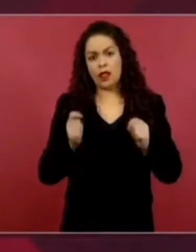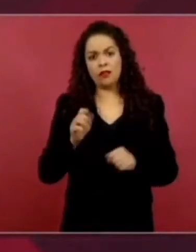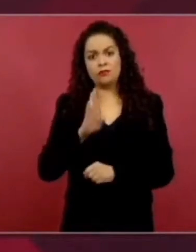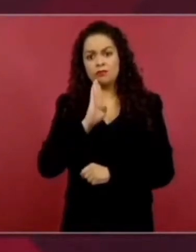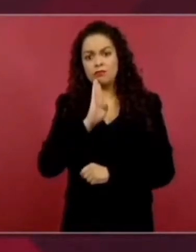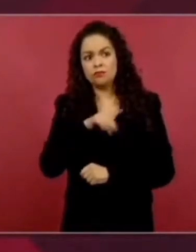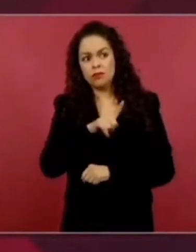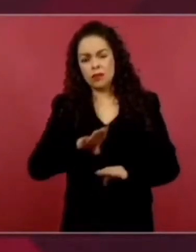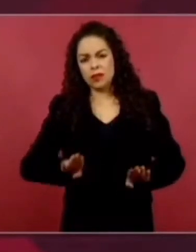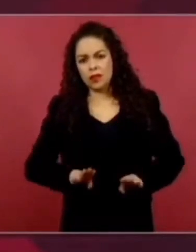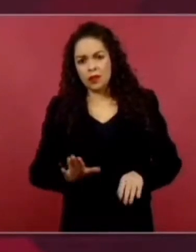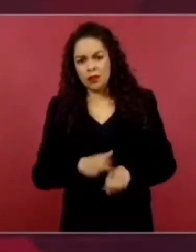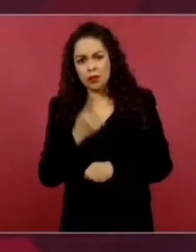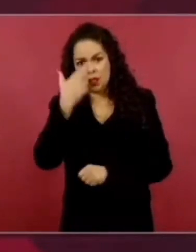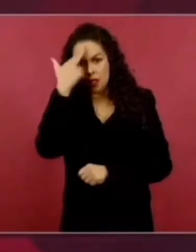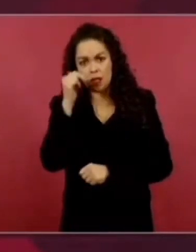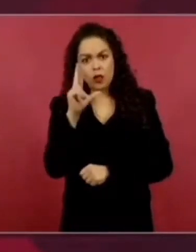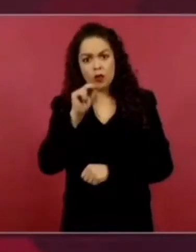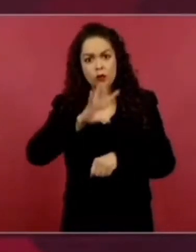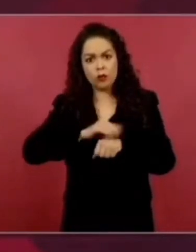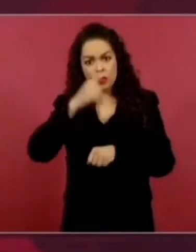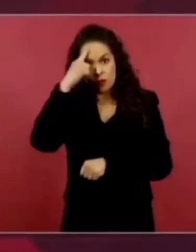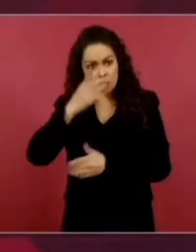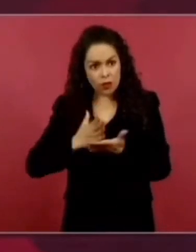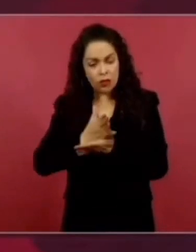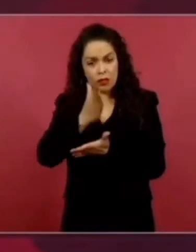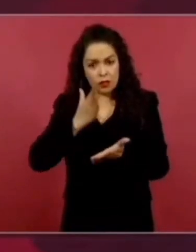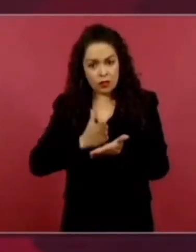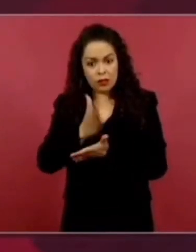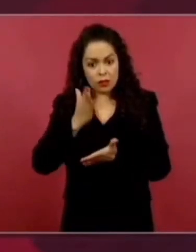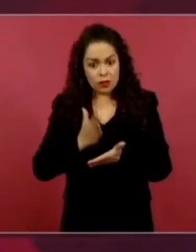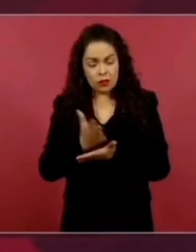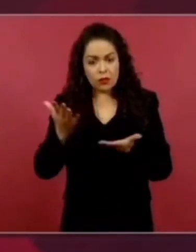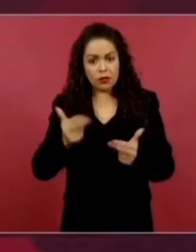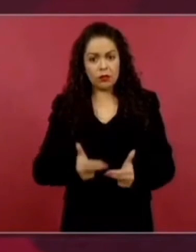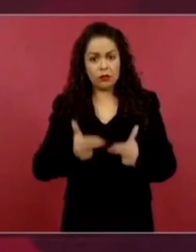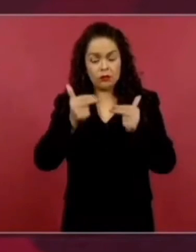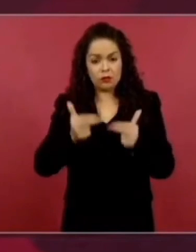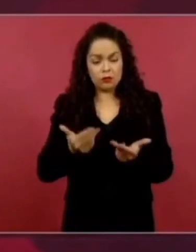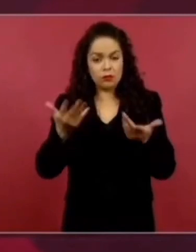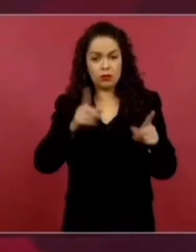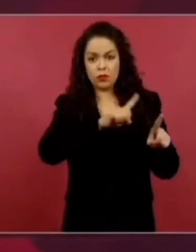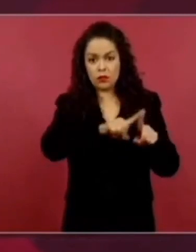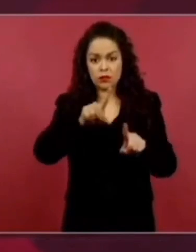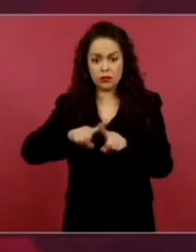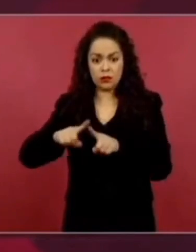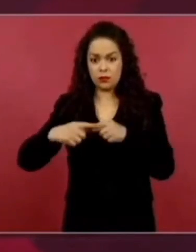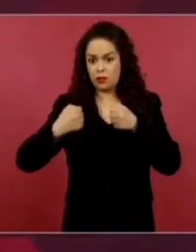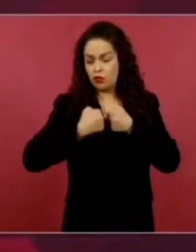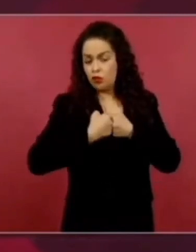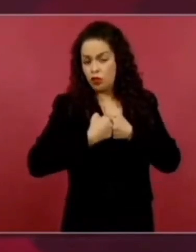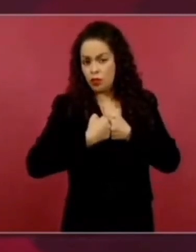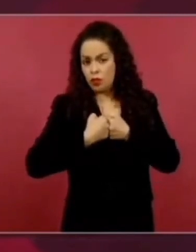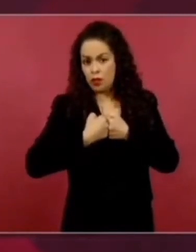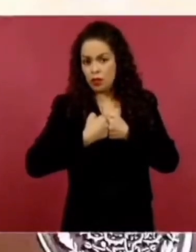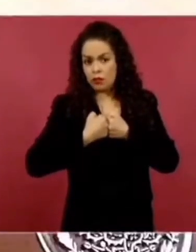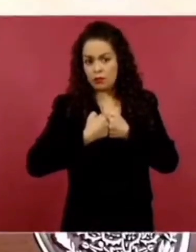que está obstaculizando el libre tránsito en nuestras fronteras